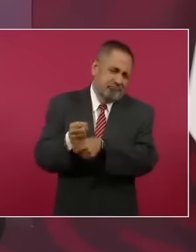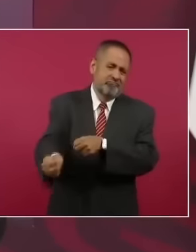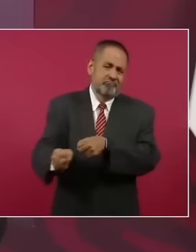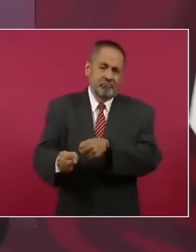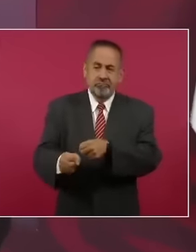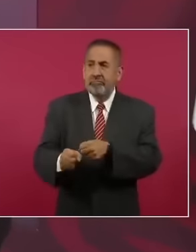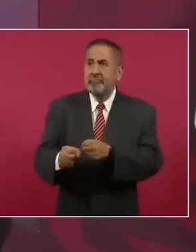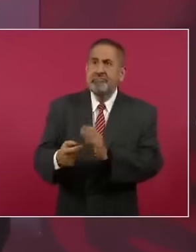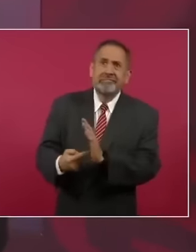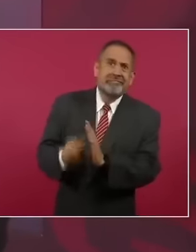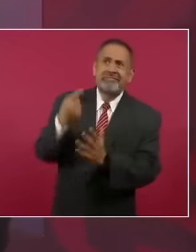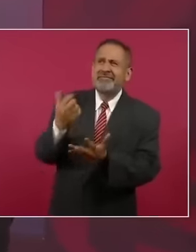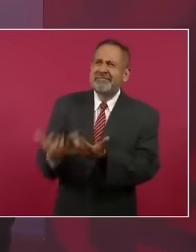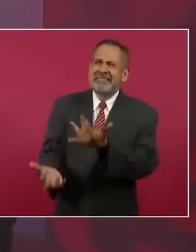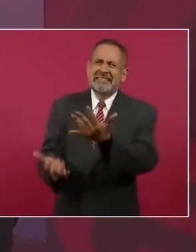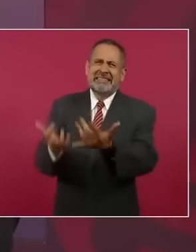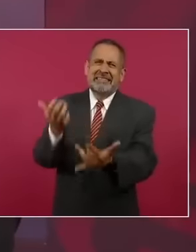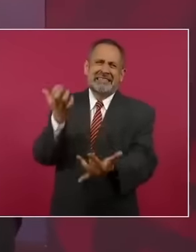quemó el pueblo